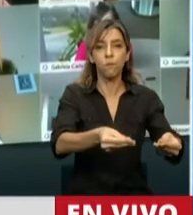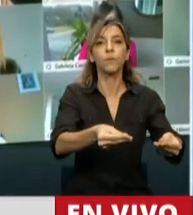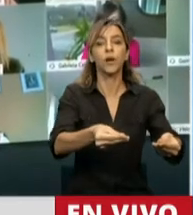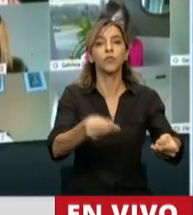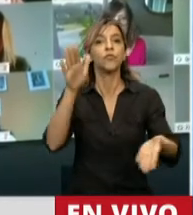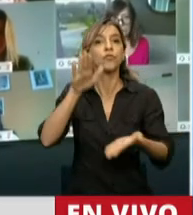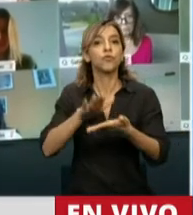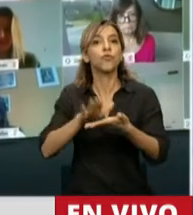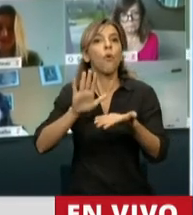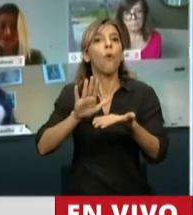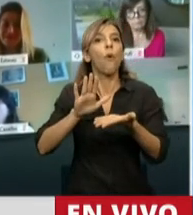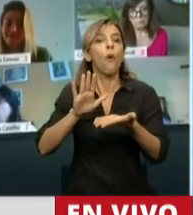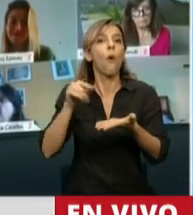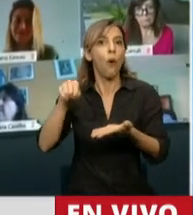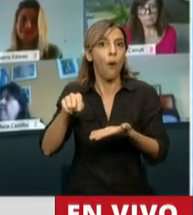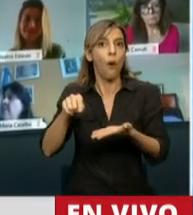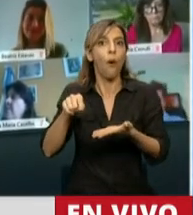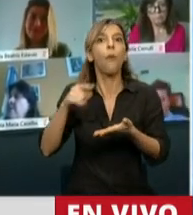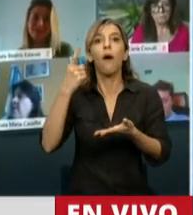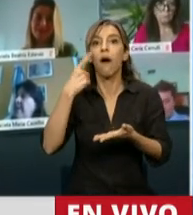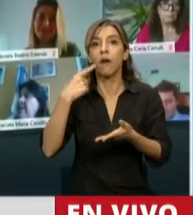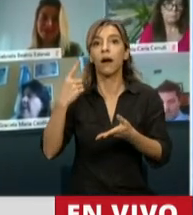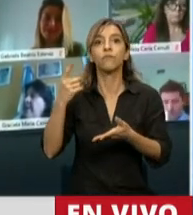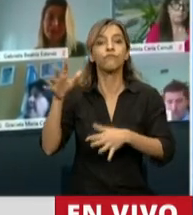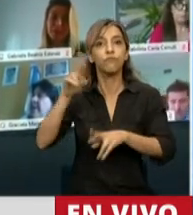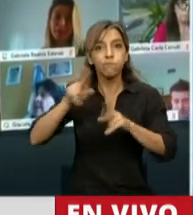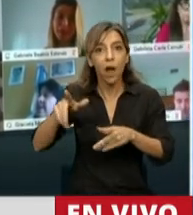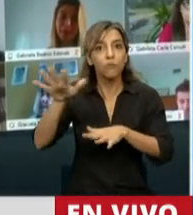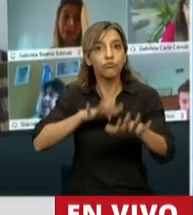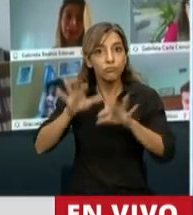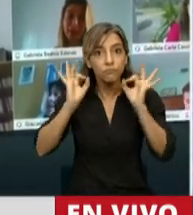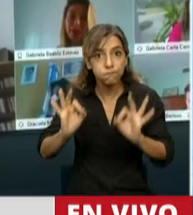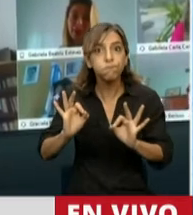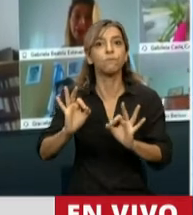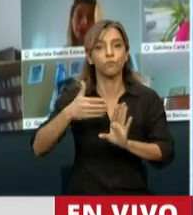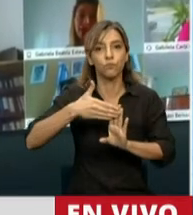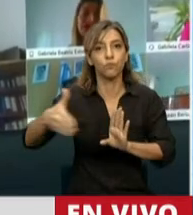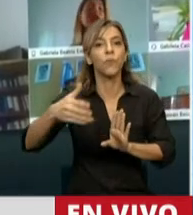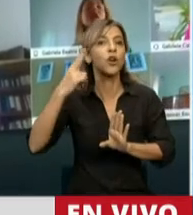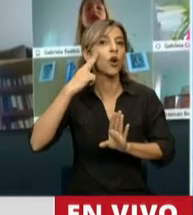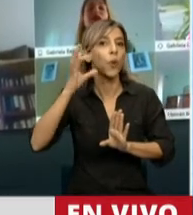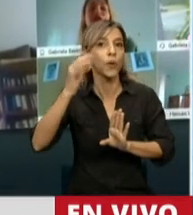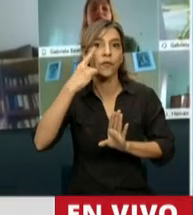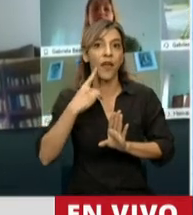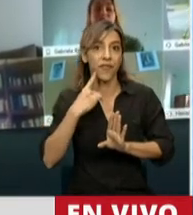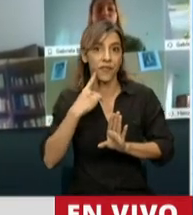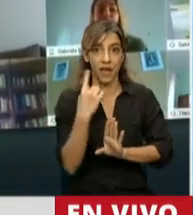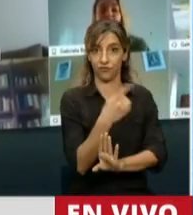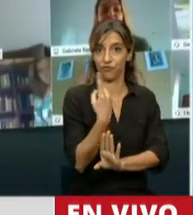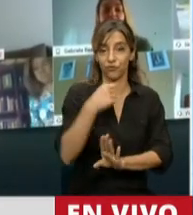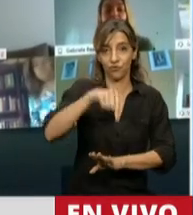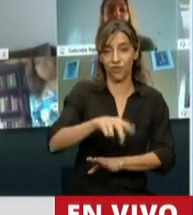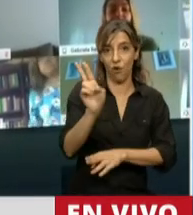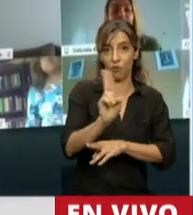dentro de los 90 días de liquidada la operación que nosotros estamos autorizando en el artículo